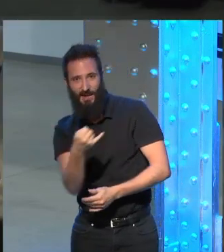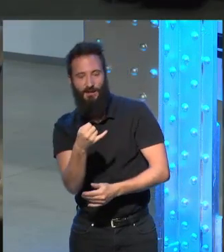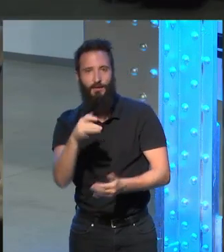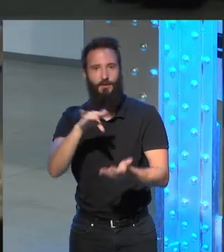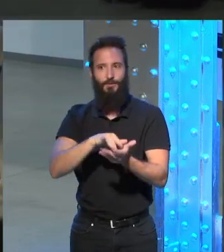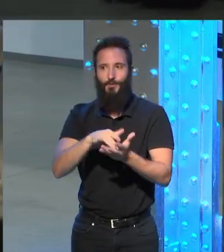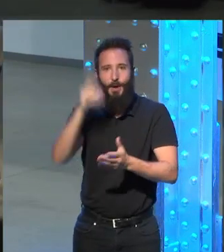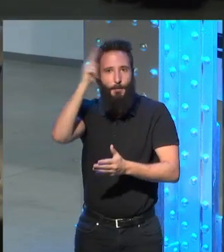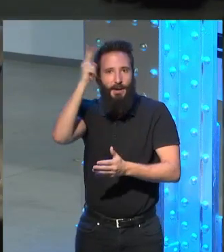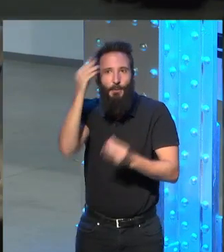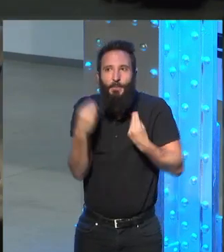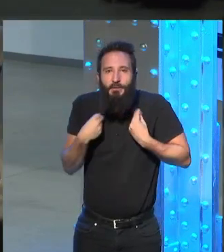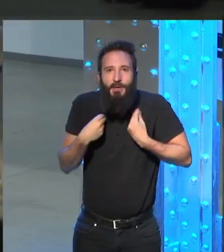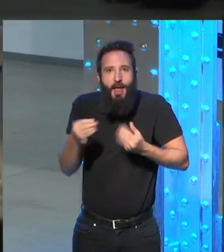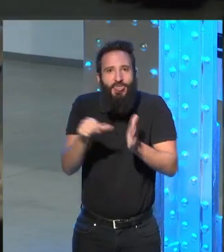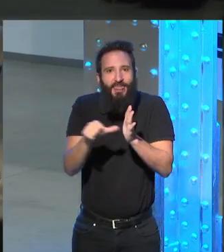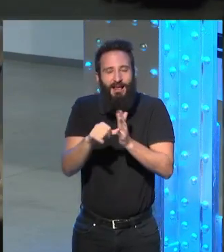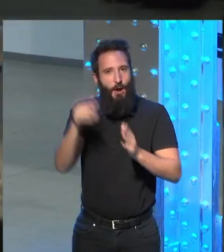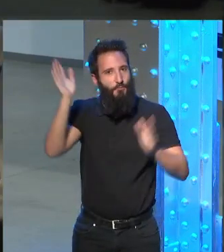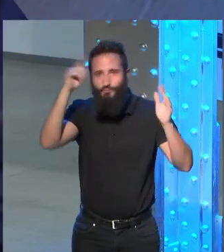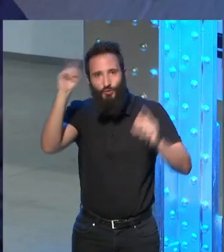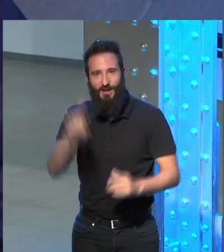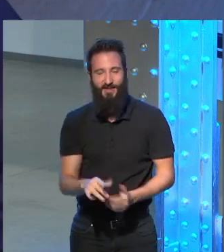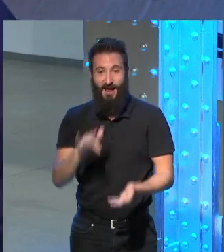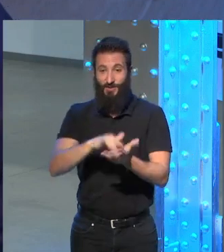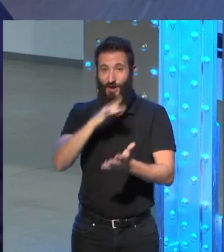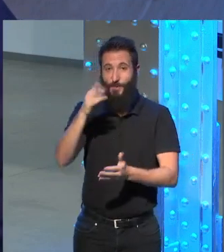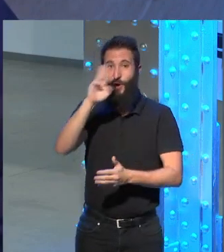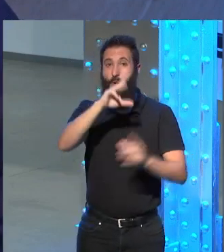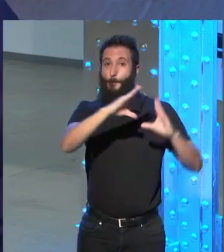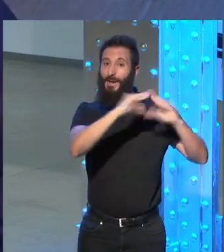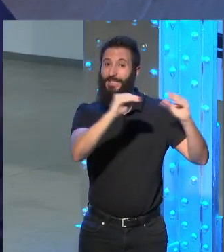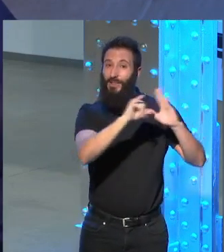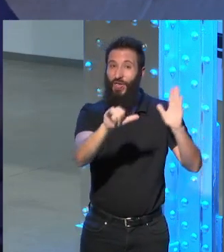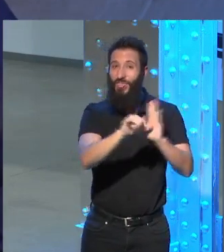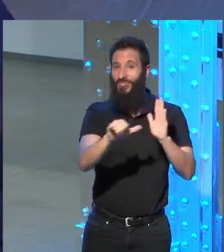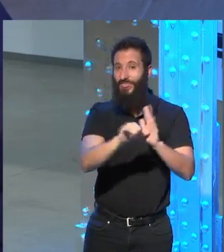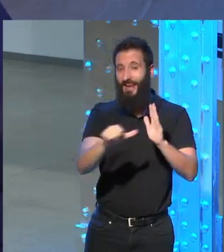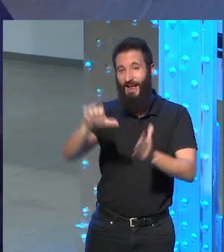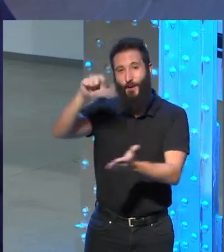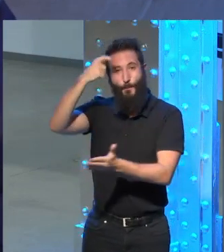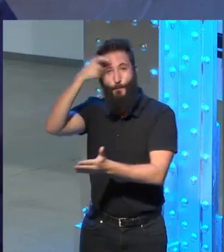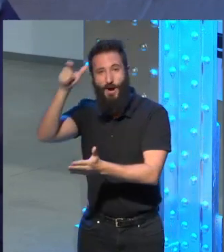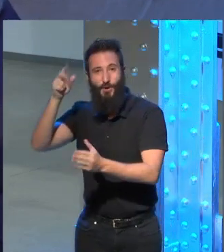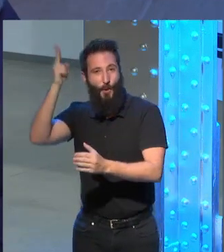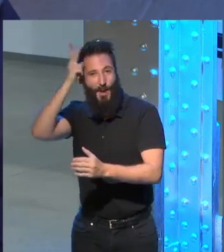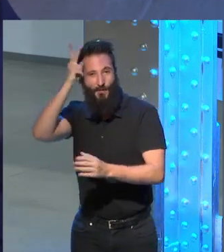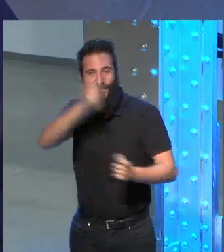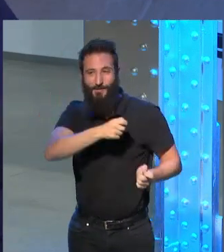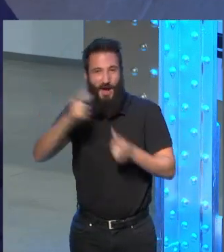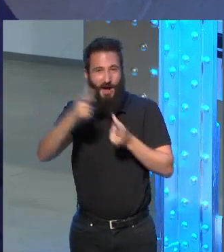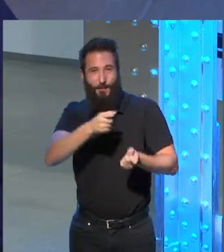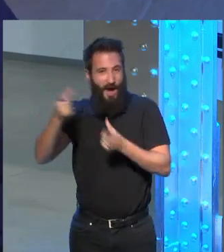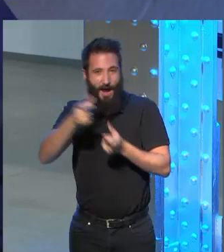de un pueblo que se llama Patterson que es un pueblo colonizado prácticamente prácticamente por inmigrantes peruanos